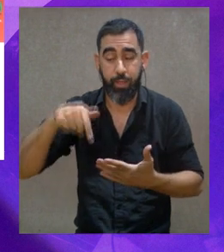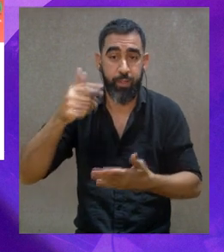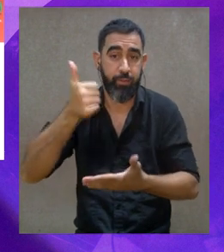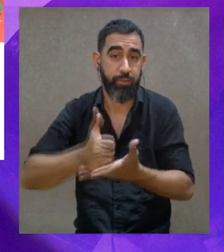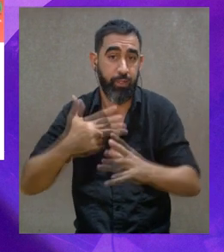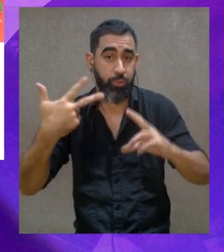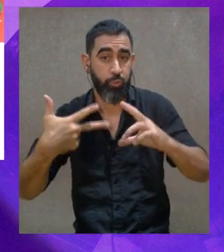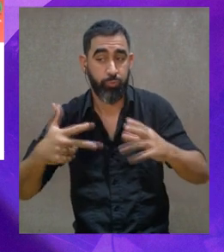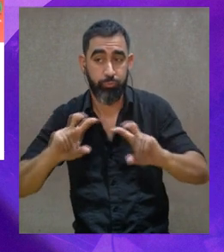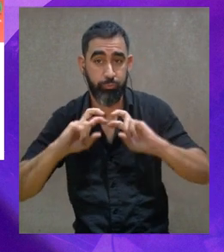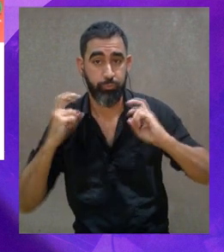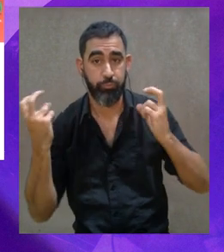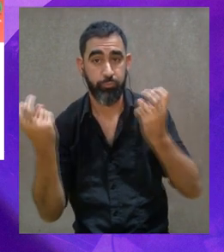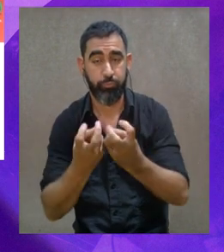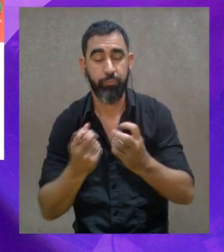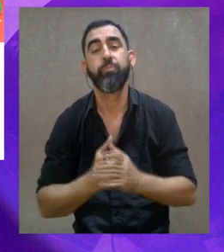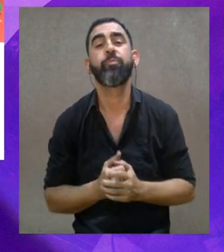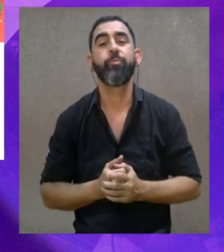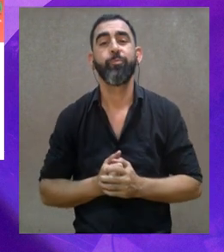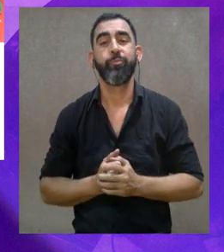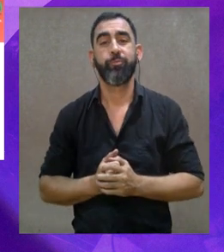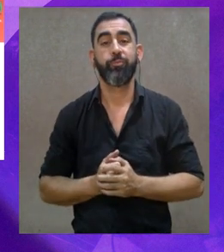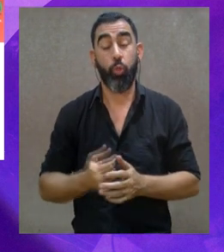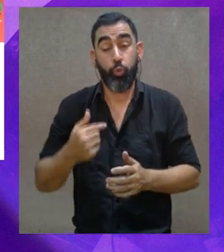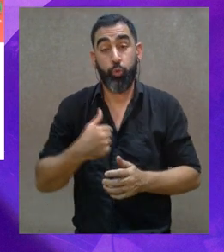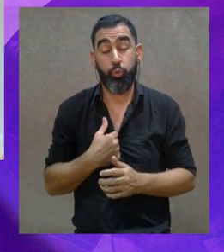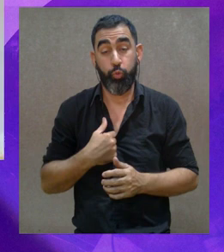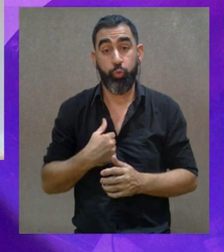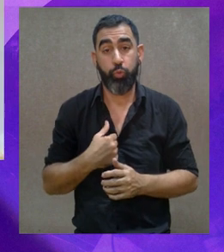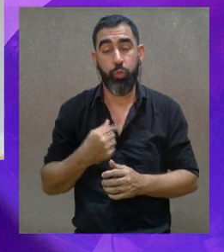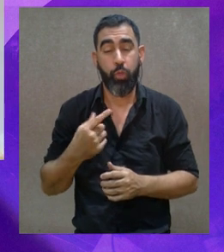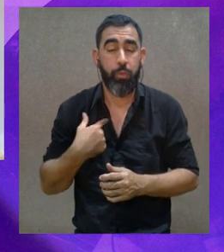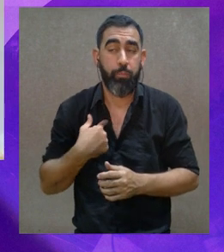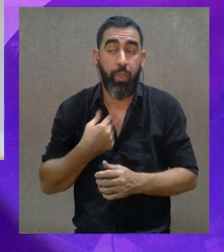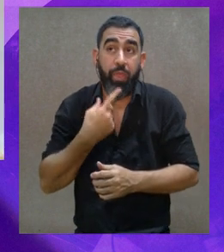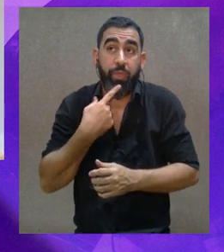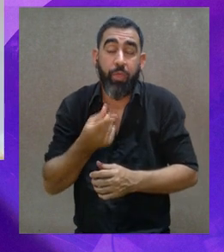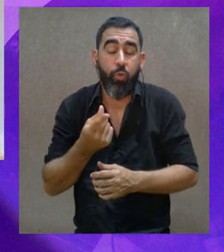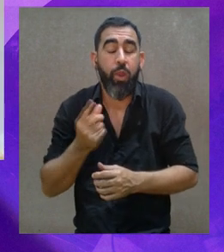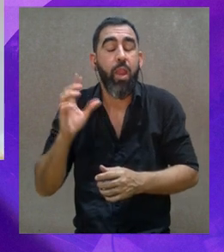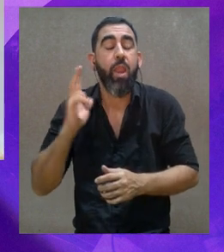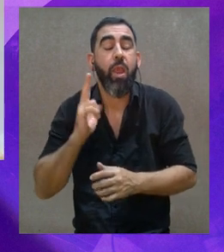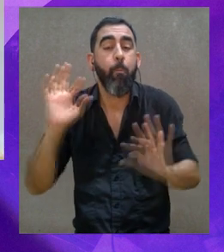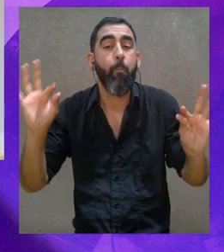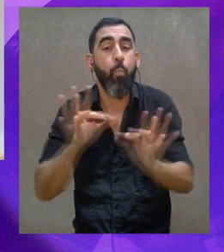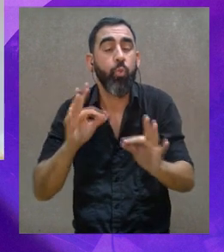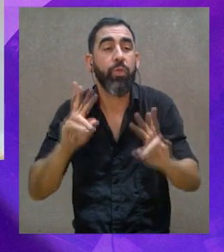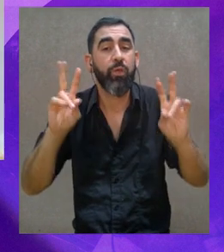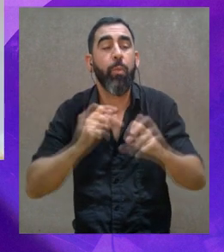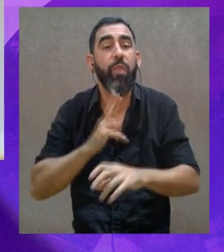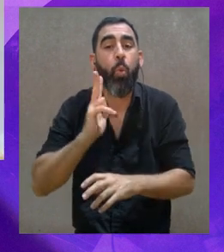este rato con ustedes. Yo estoy convencido que la música es un fenómeno humano,